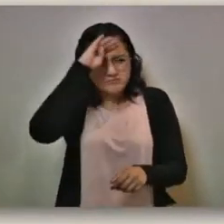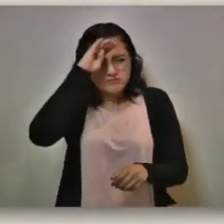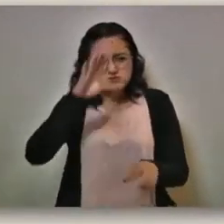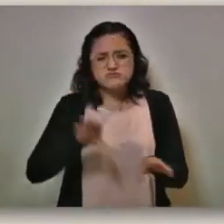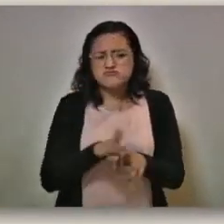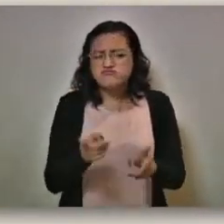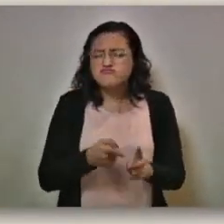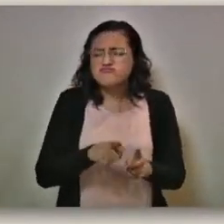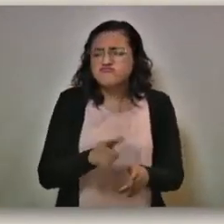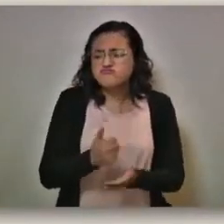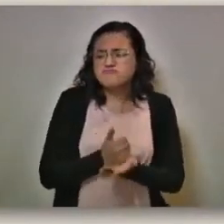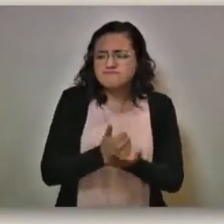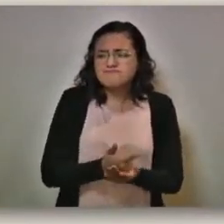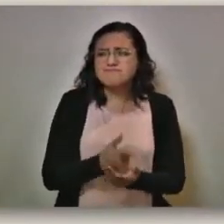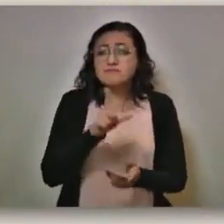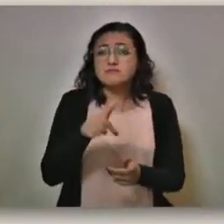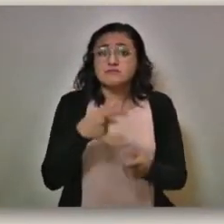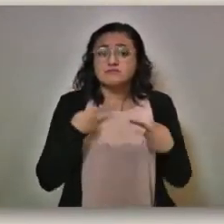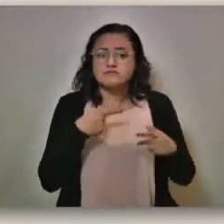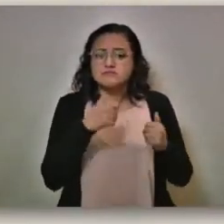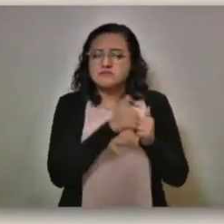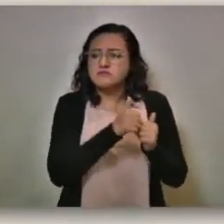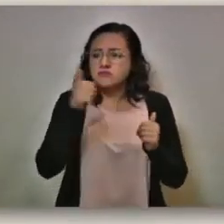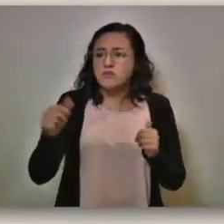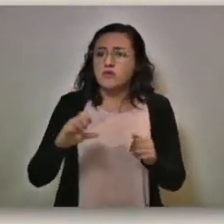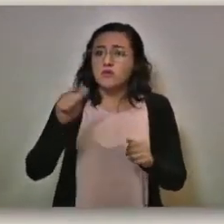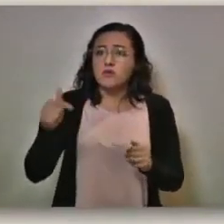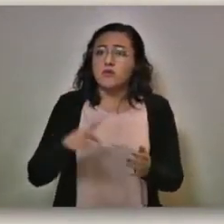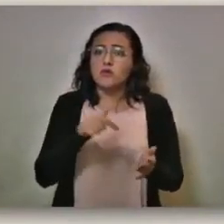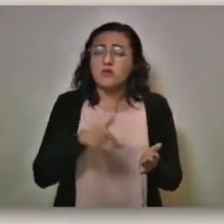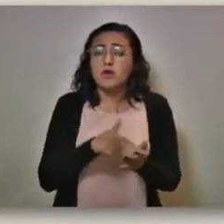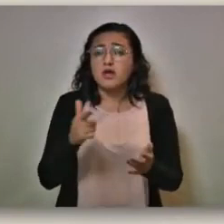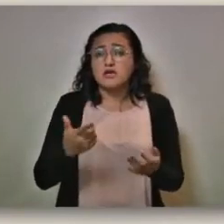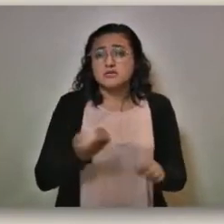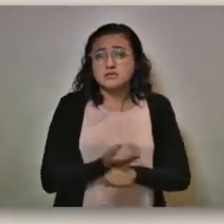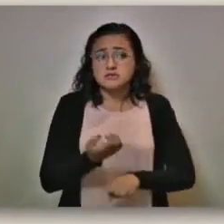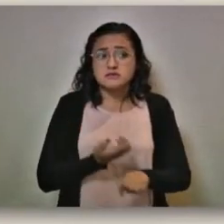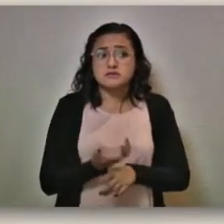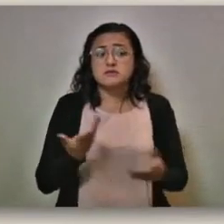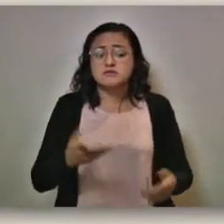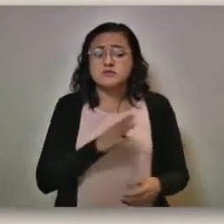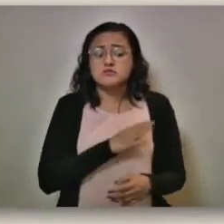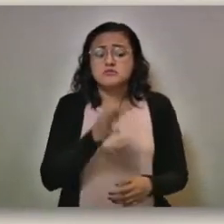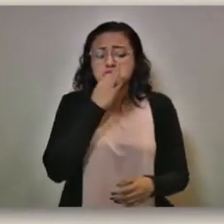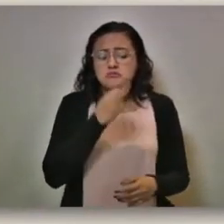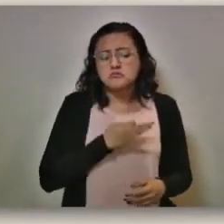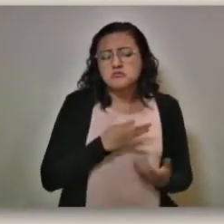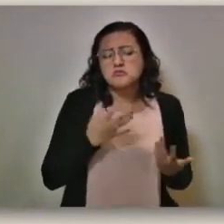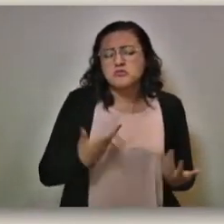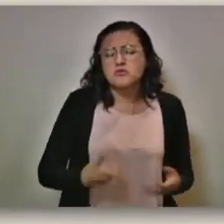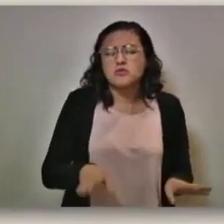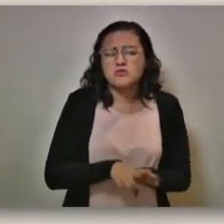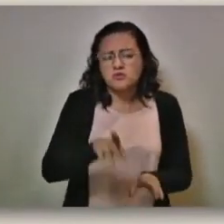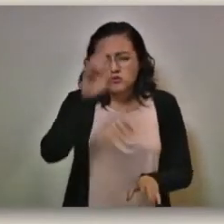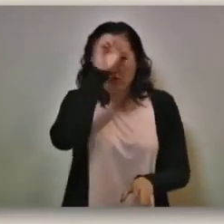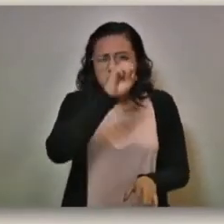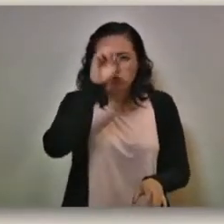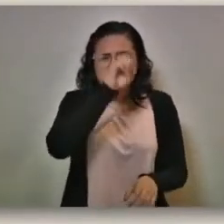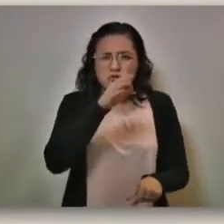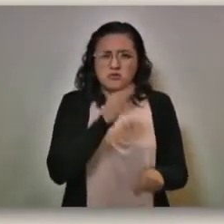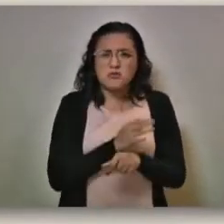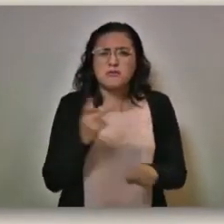de trasladar pacientes, si es necesario, a otros estados. Y bueno, que nos pudieran dar la proyección sobre